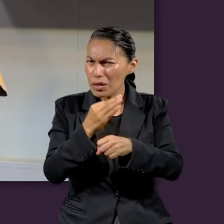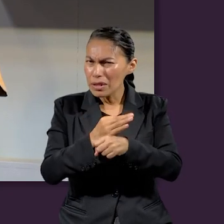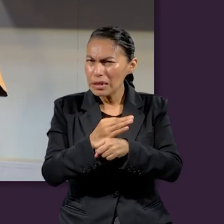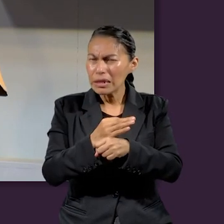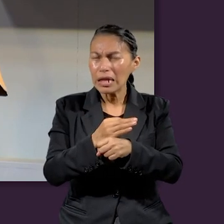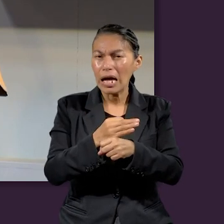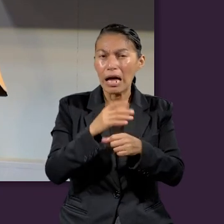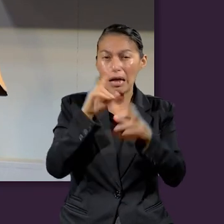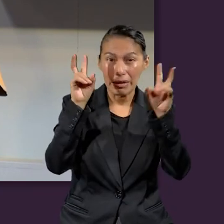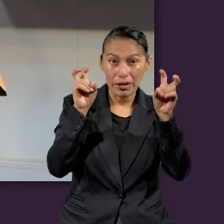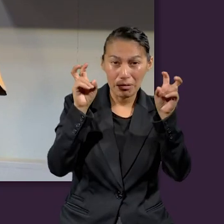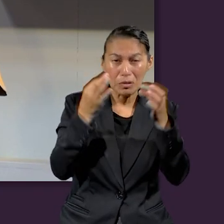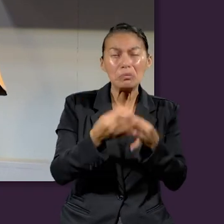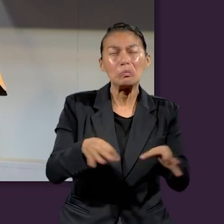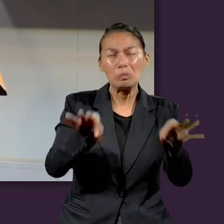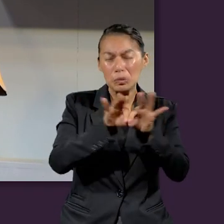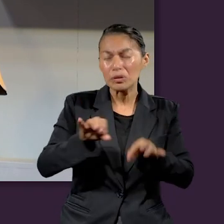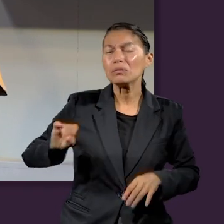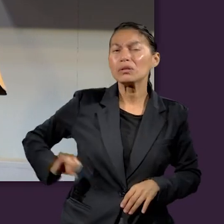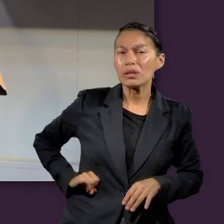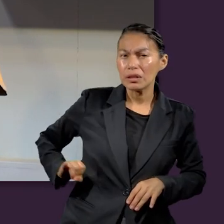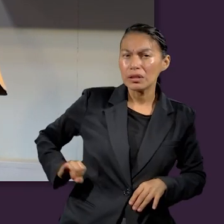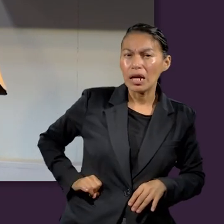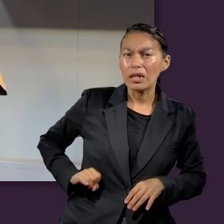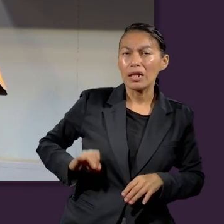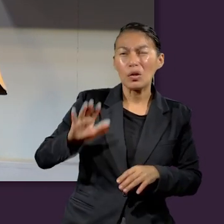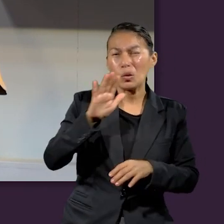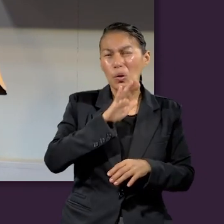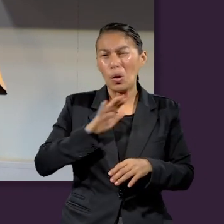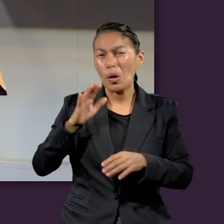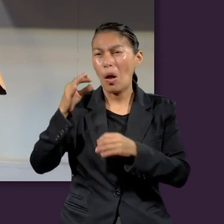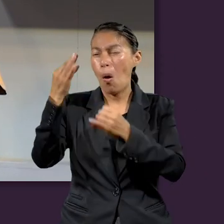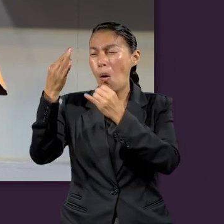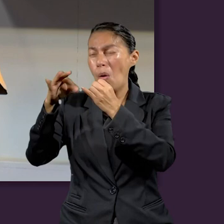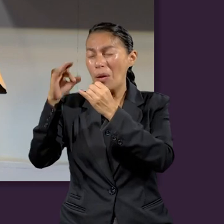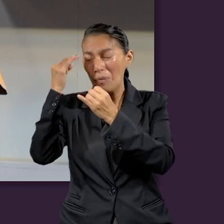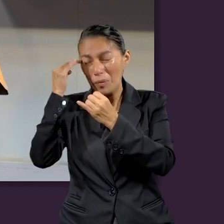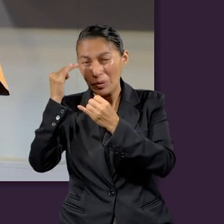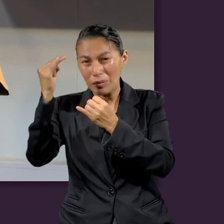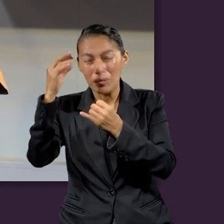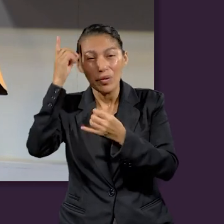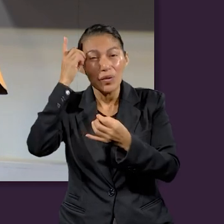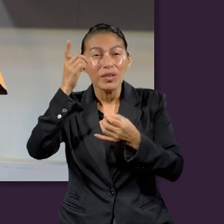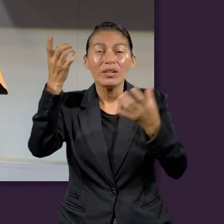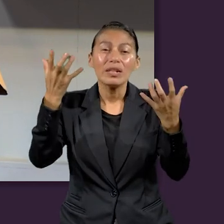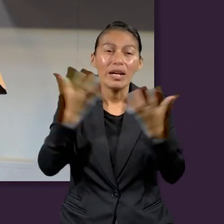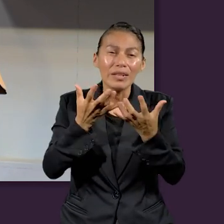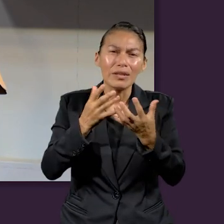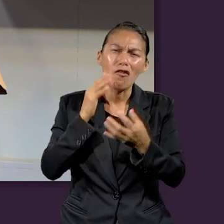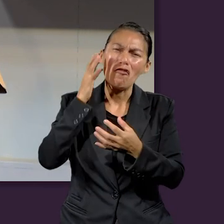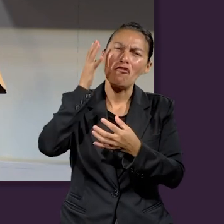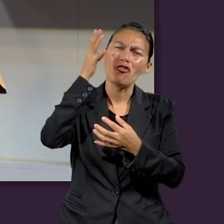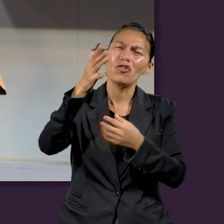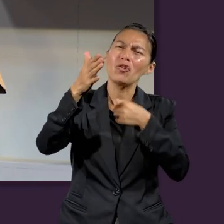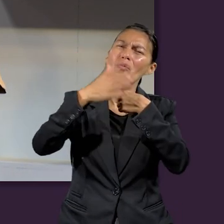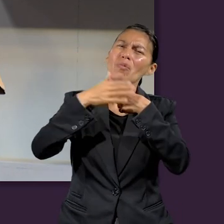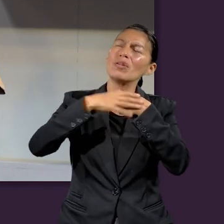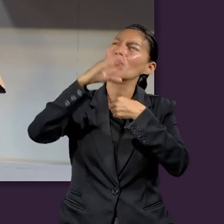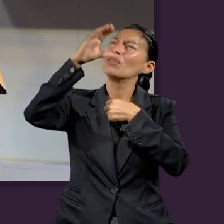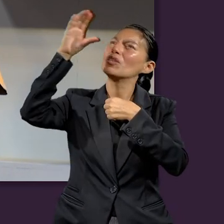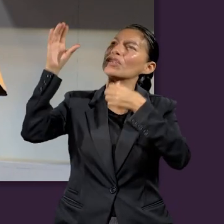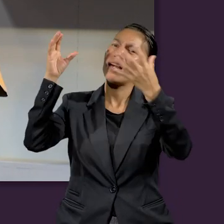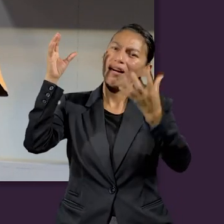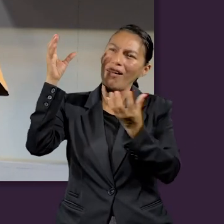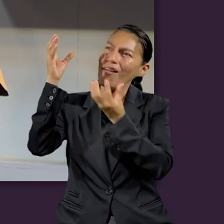Especialmente ahora que estamos estudiando este asunto tan interesante, estos eventos que tienen que ver con el fin del tiempo, y lo que Dios está haciendo para que un día